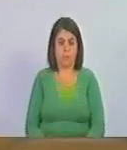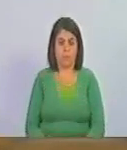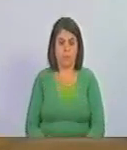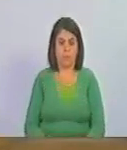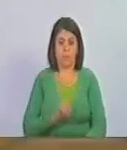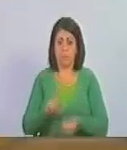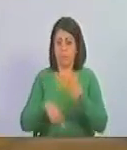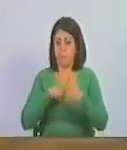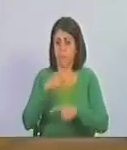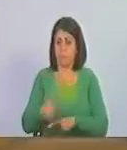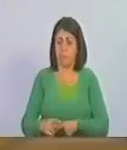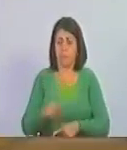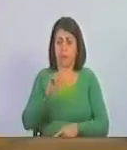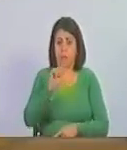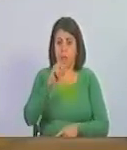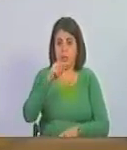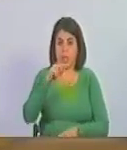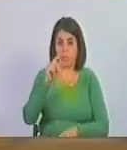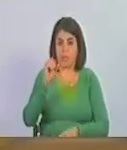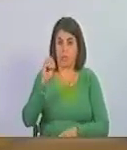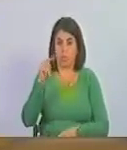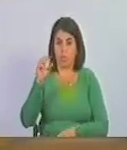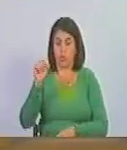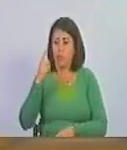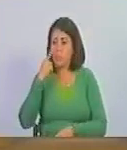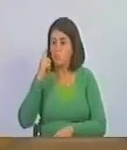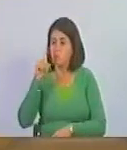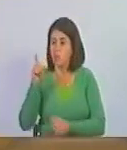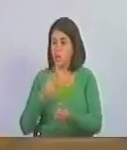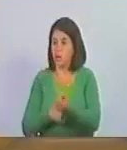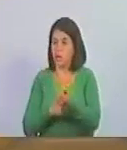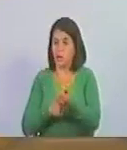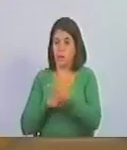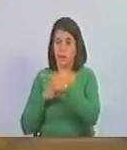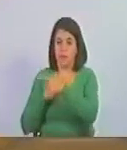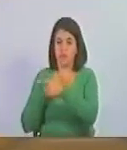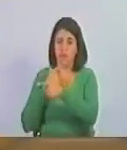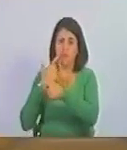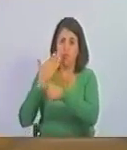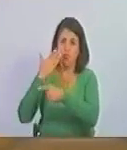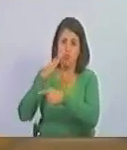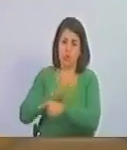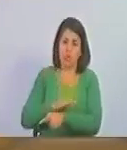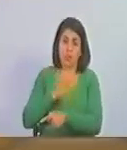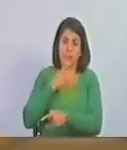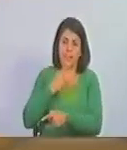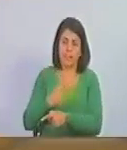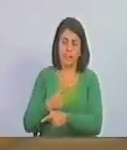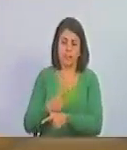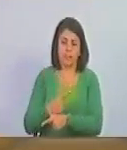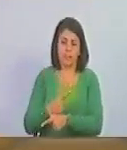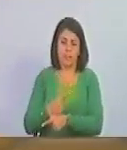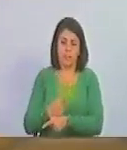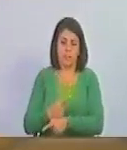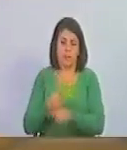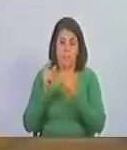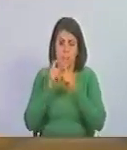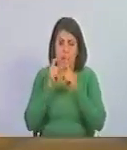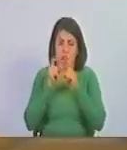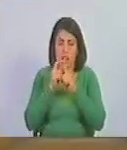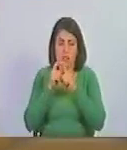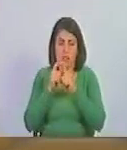Después de eso Antonio Díaz pregunta por su hermano el cual estaba muerto y dice la célebre frase